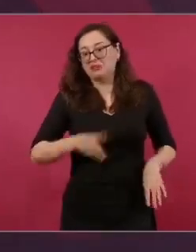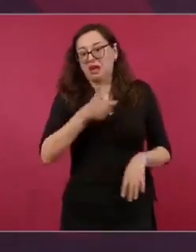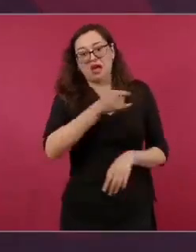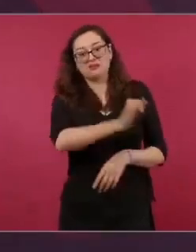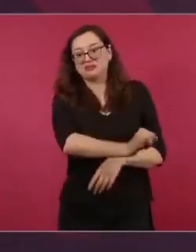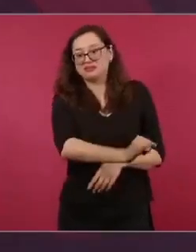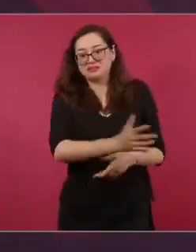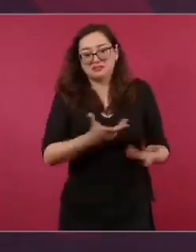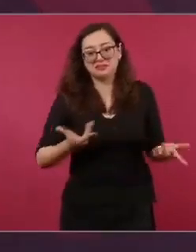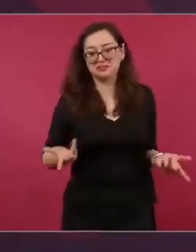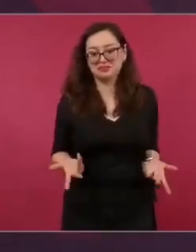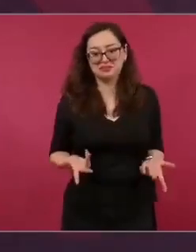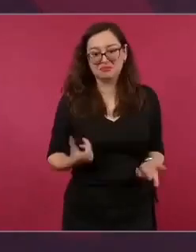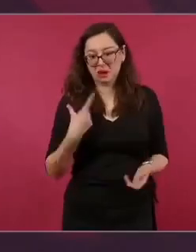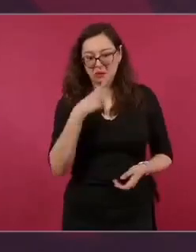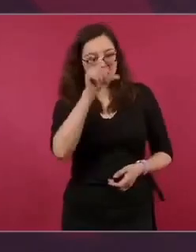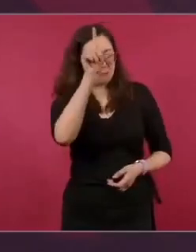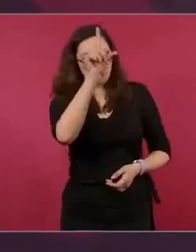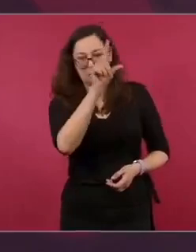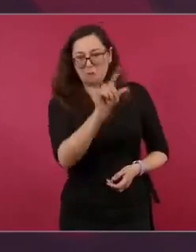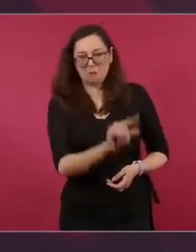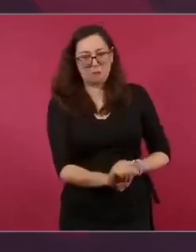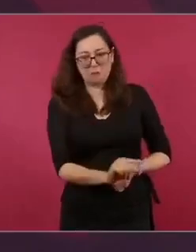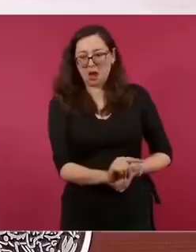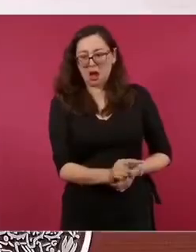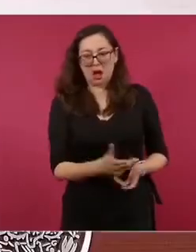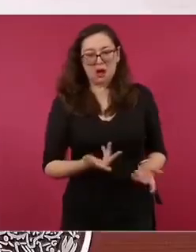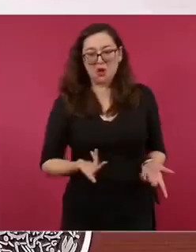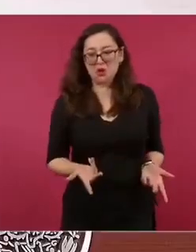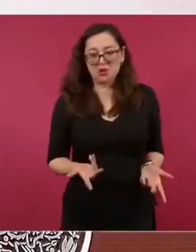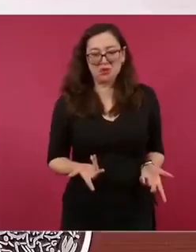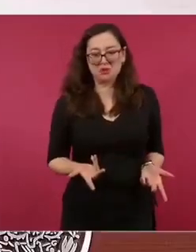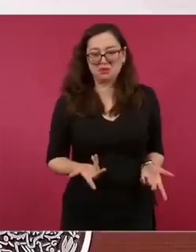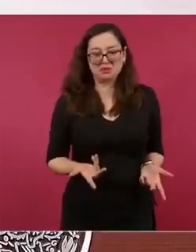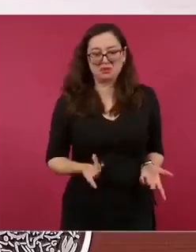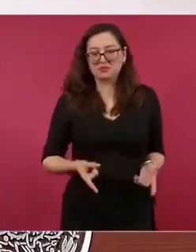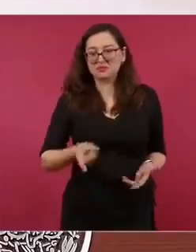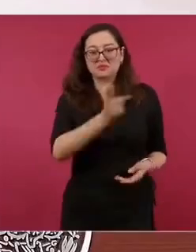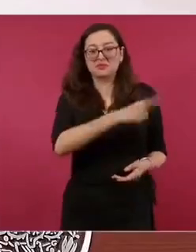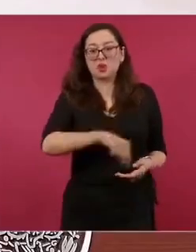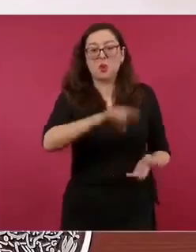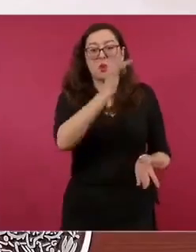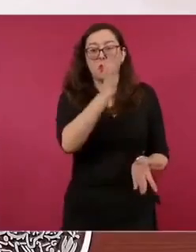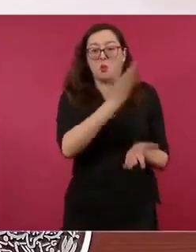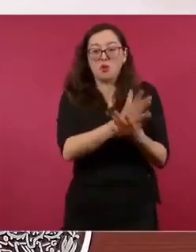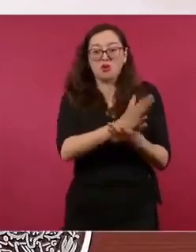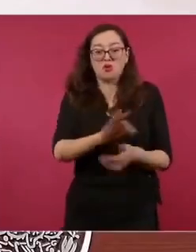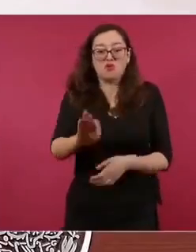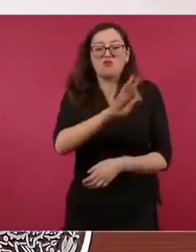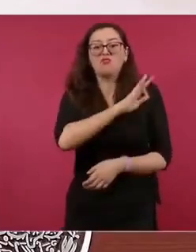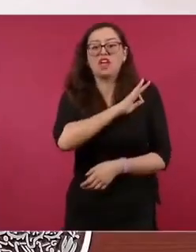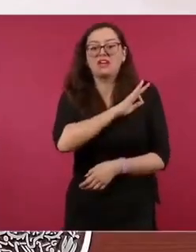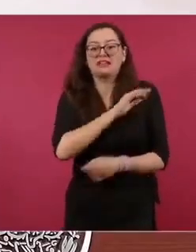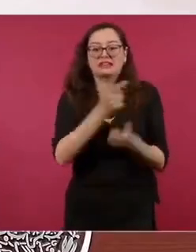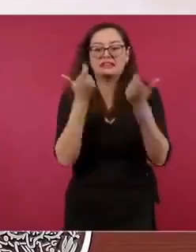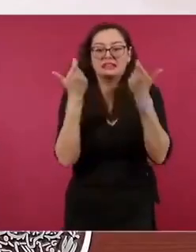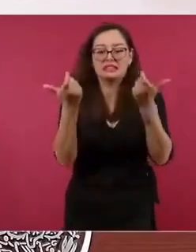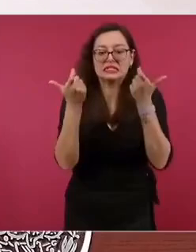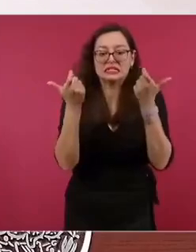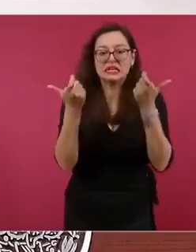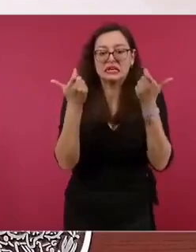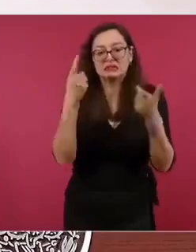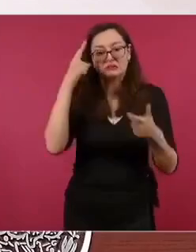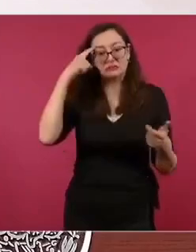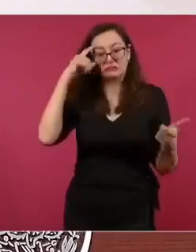gente que tienen como Dios? Al dinero. Los